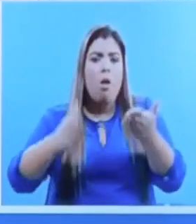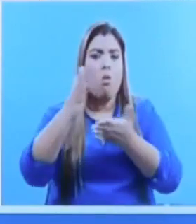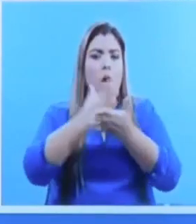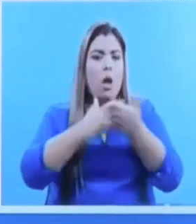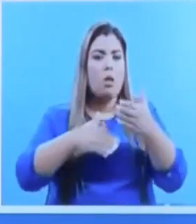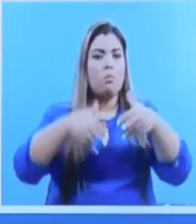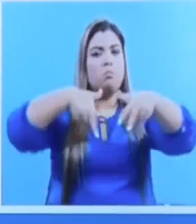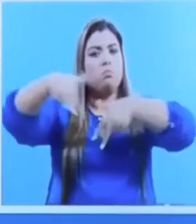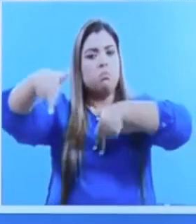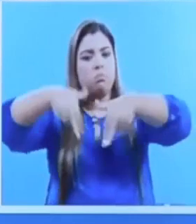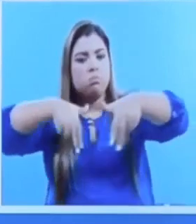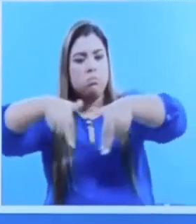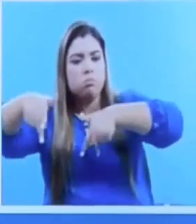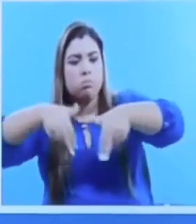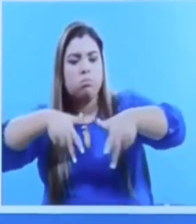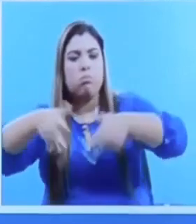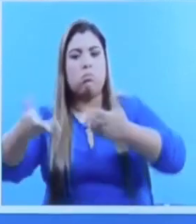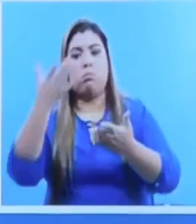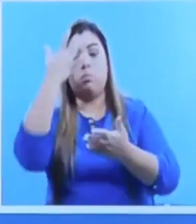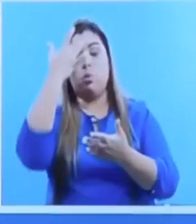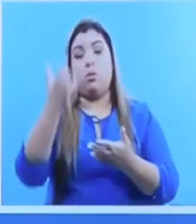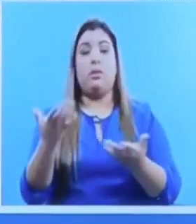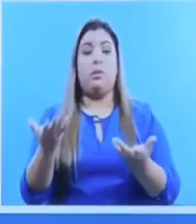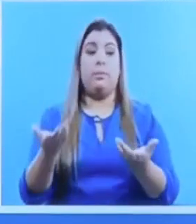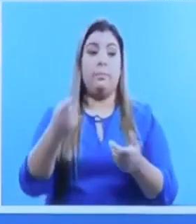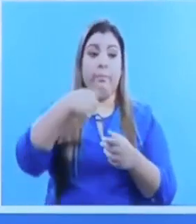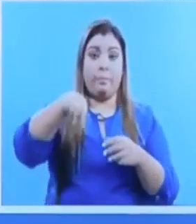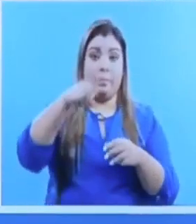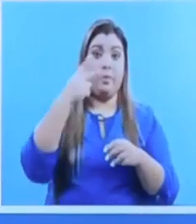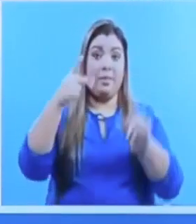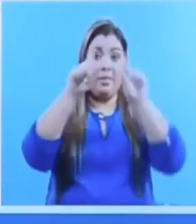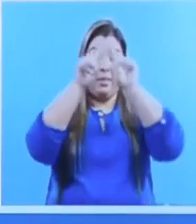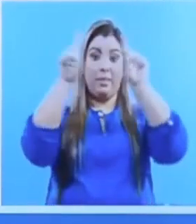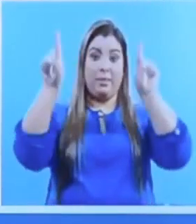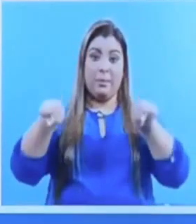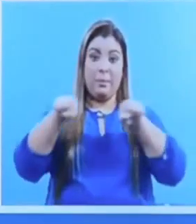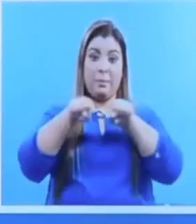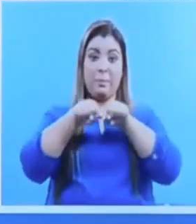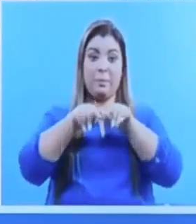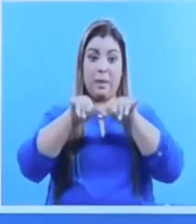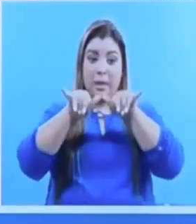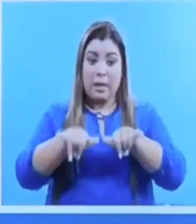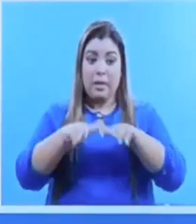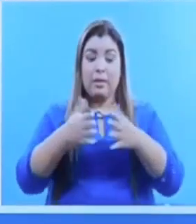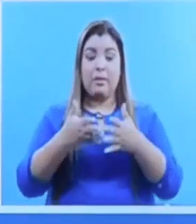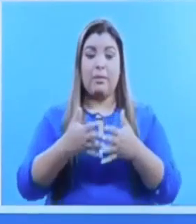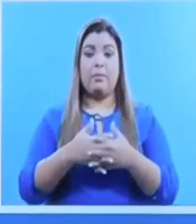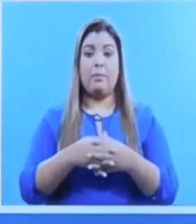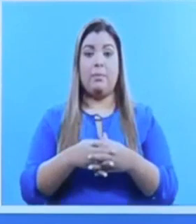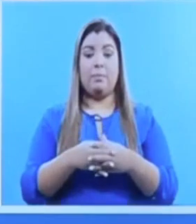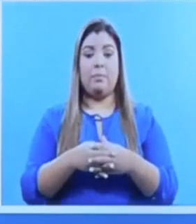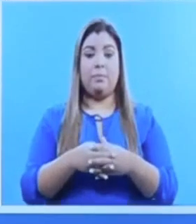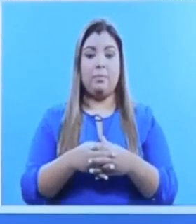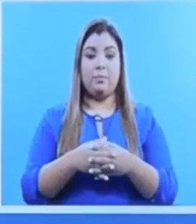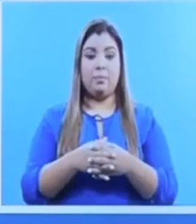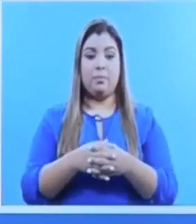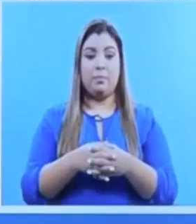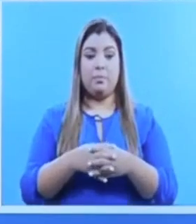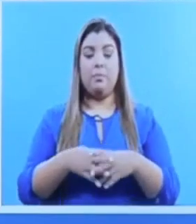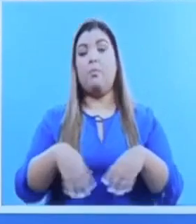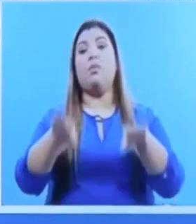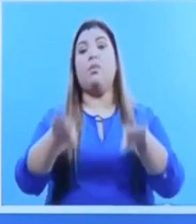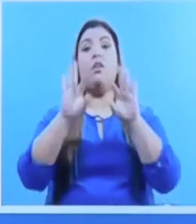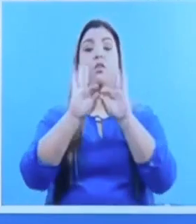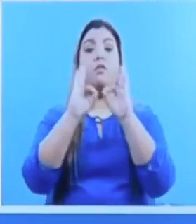Se llaman burbujas sociales porque, como ustedes ven en la lámina, nuestra familia, que consiste en